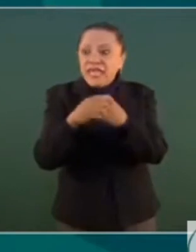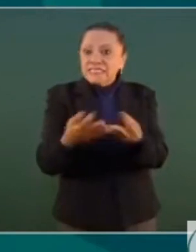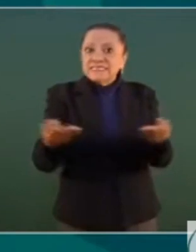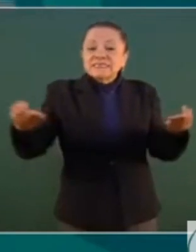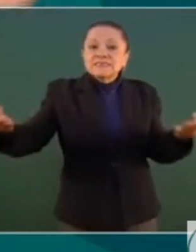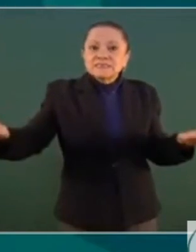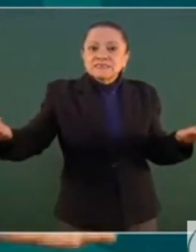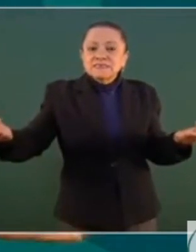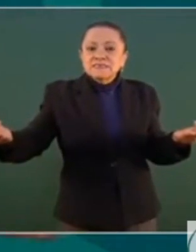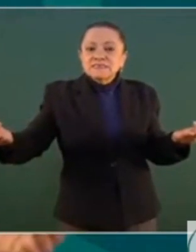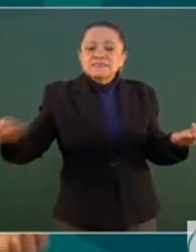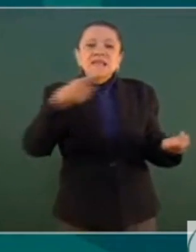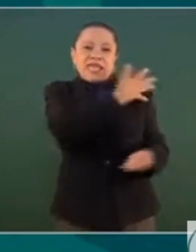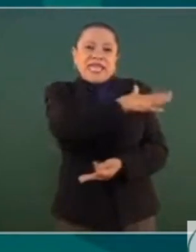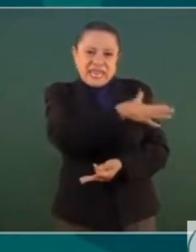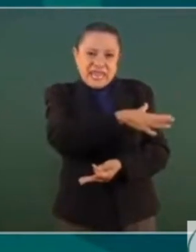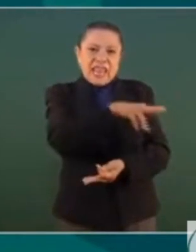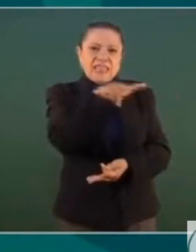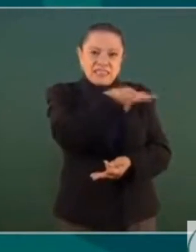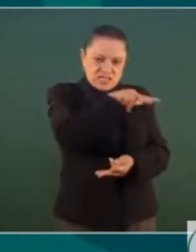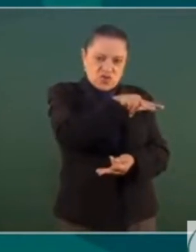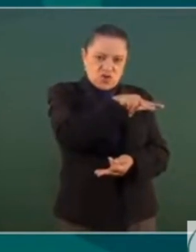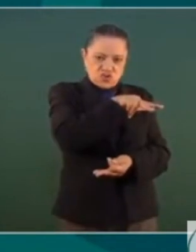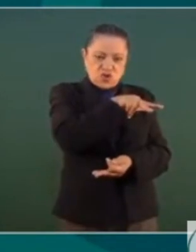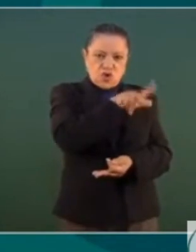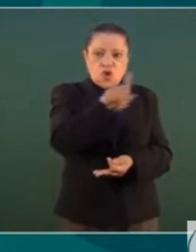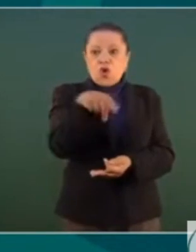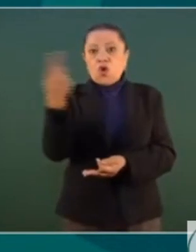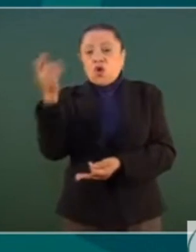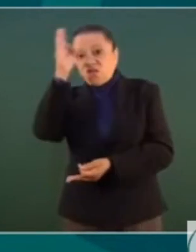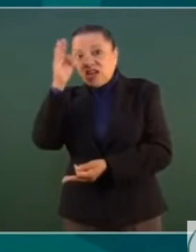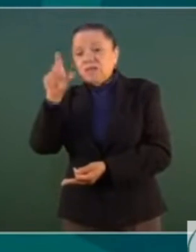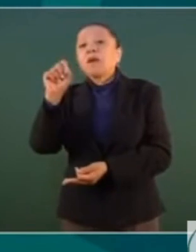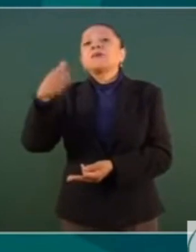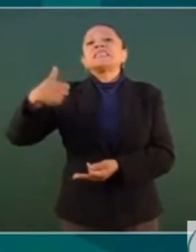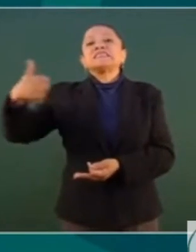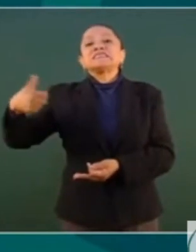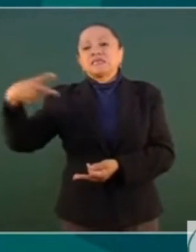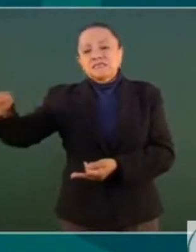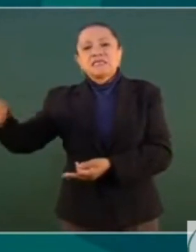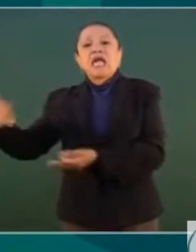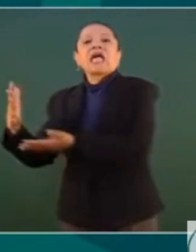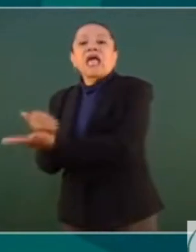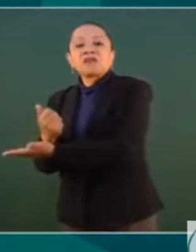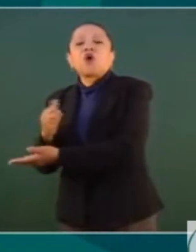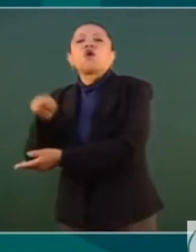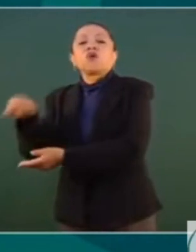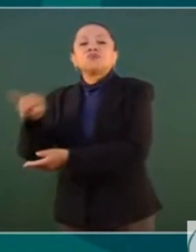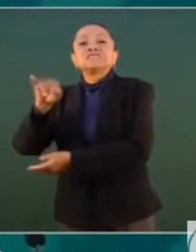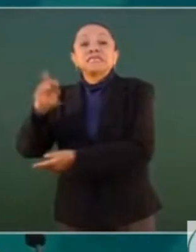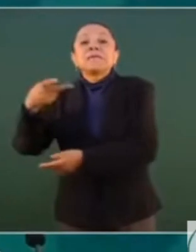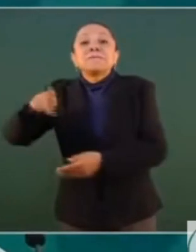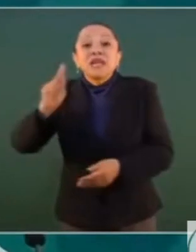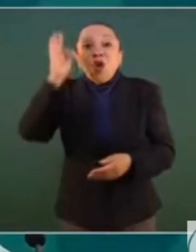El general 18, Felipe, 26 millones de hectáreas. O le ganó nada más que Felipe